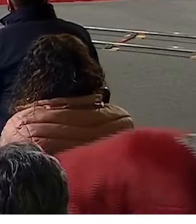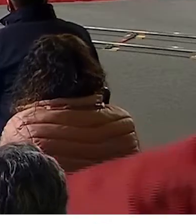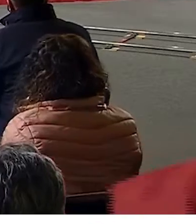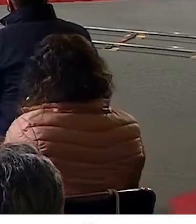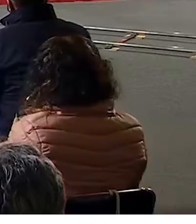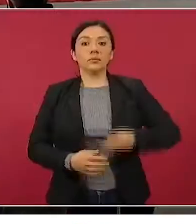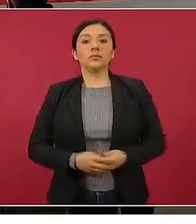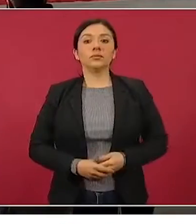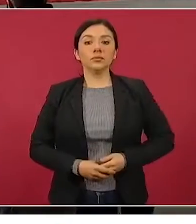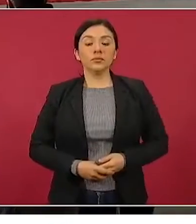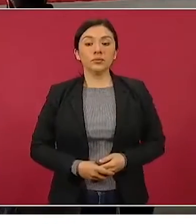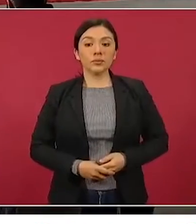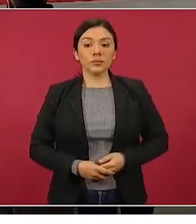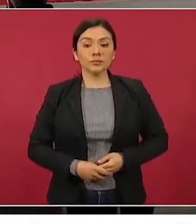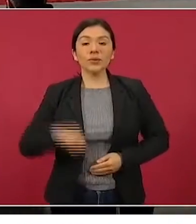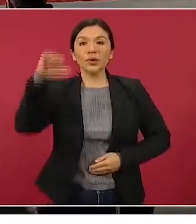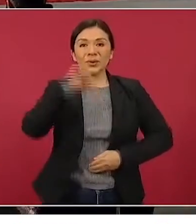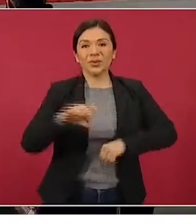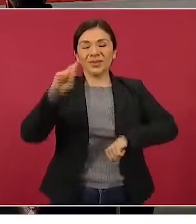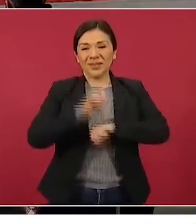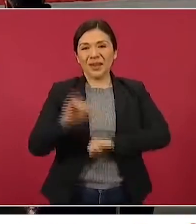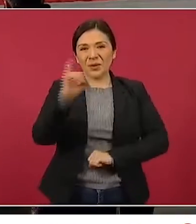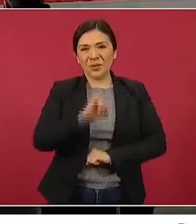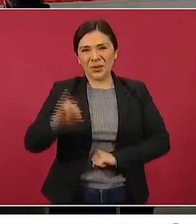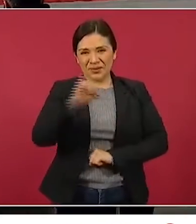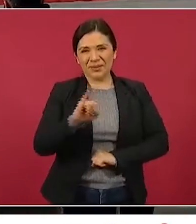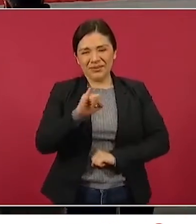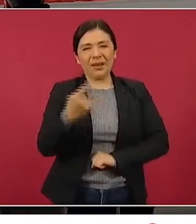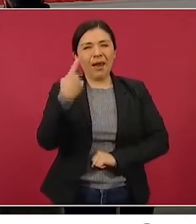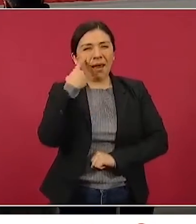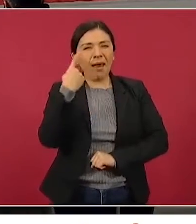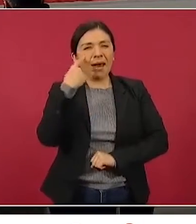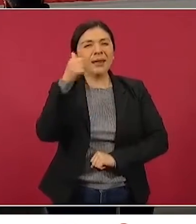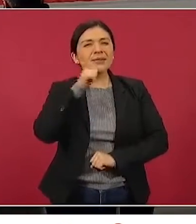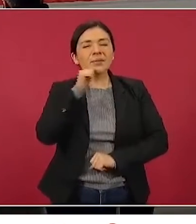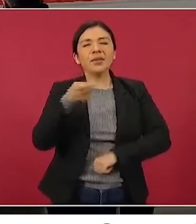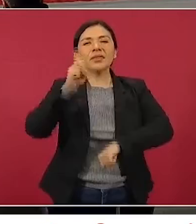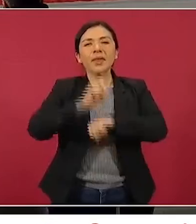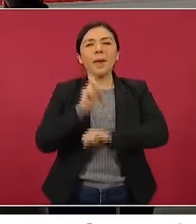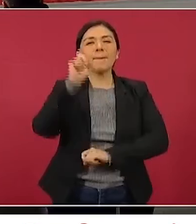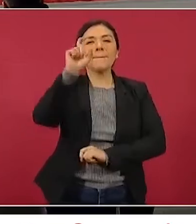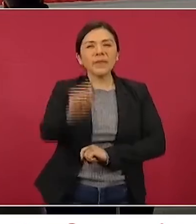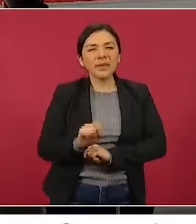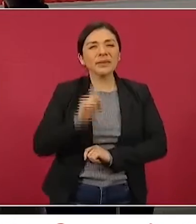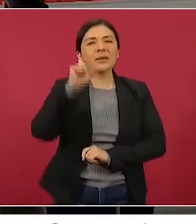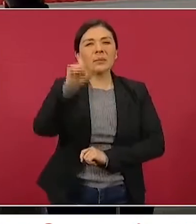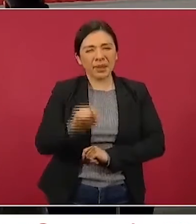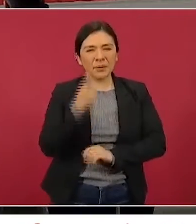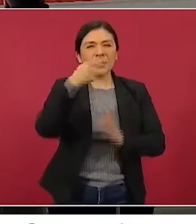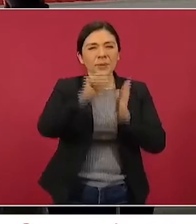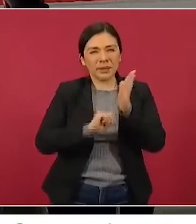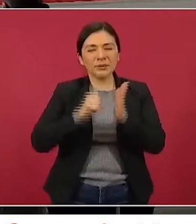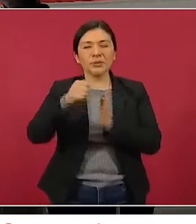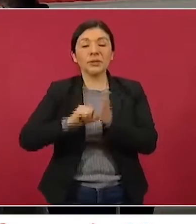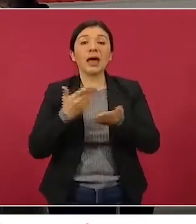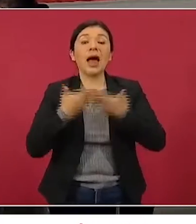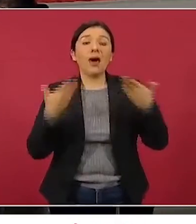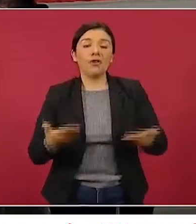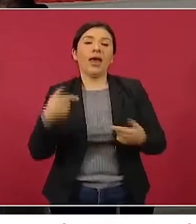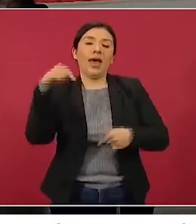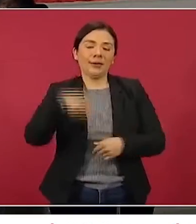los meses, los días 20, corresponde informar